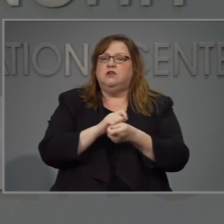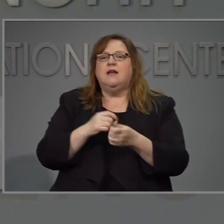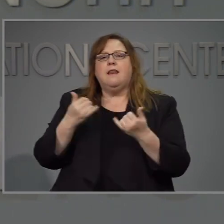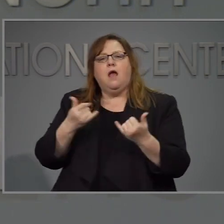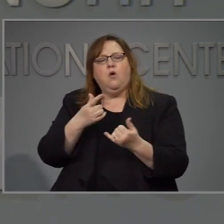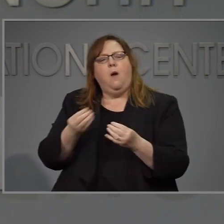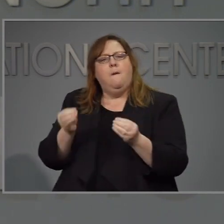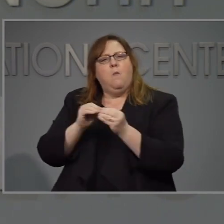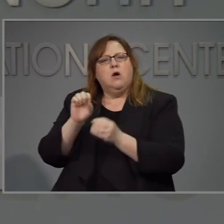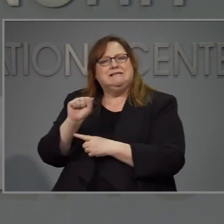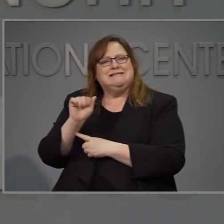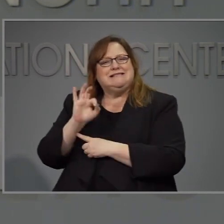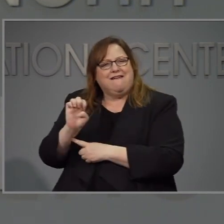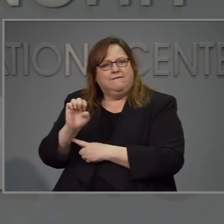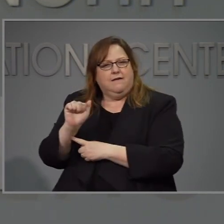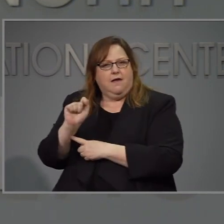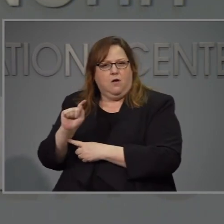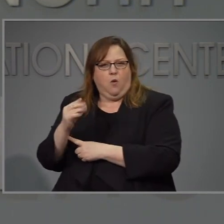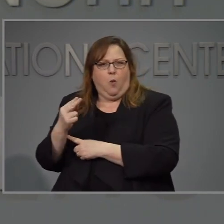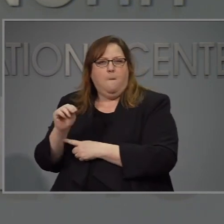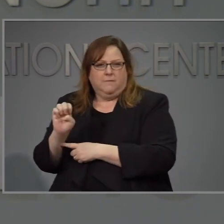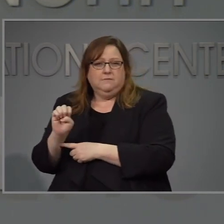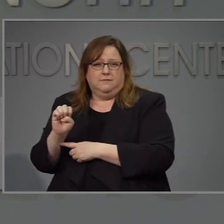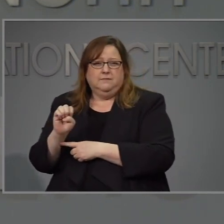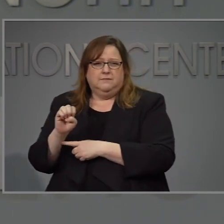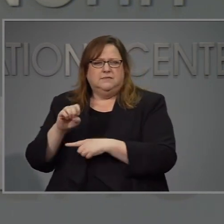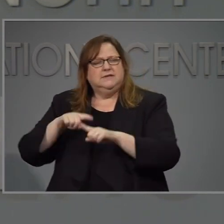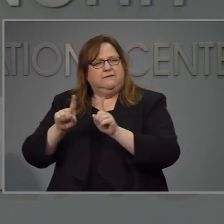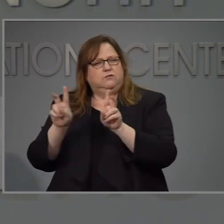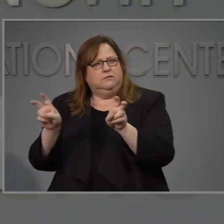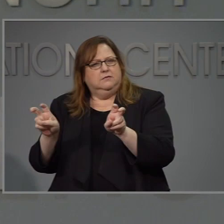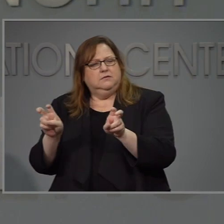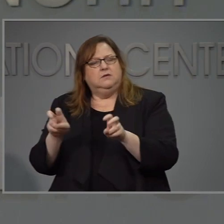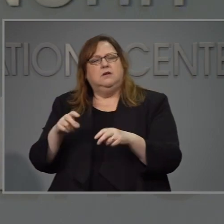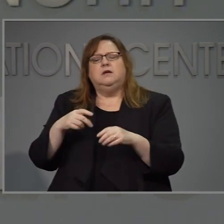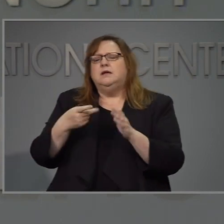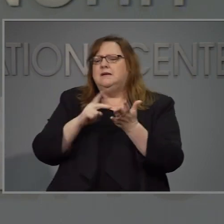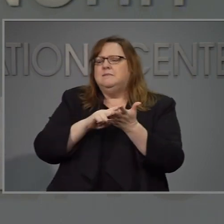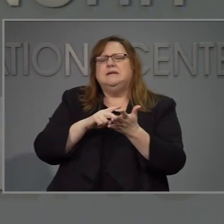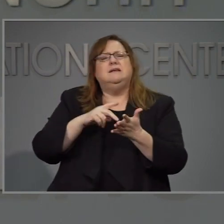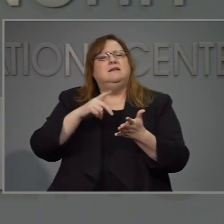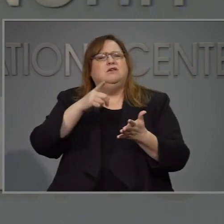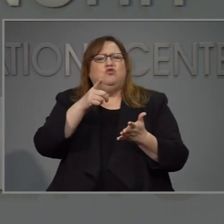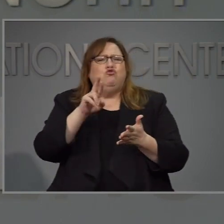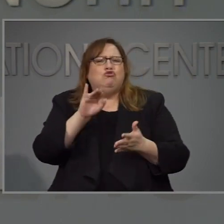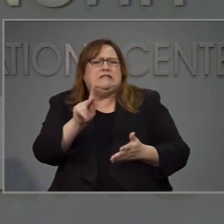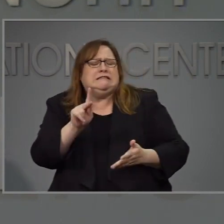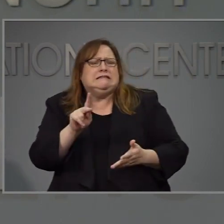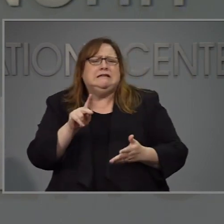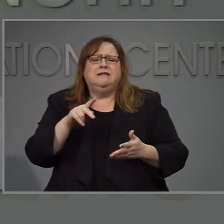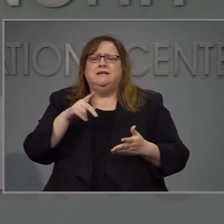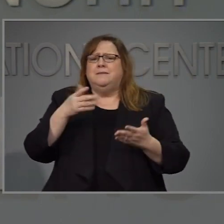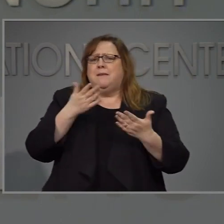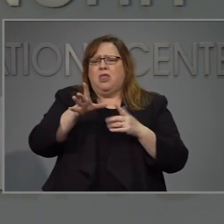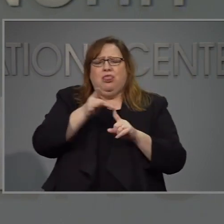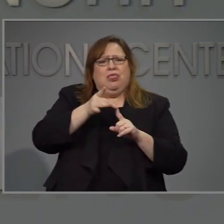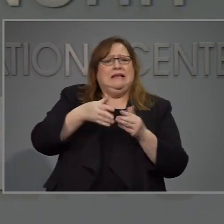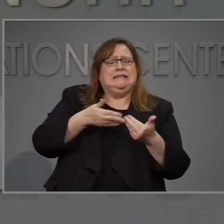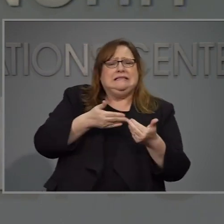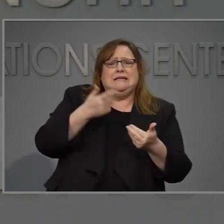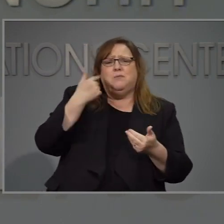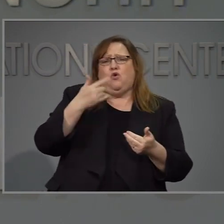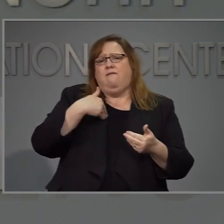recomendación más segura en casa y esto es muy importante para las personas vulnerables que están en riesgo de